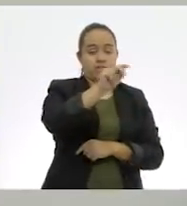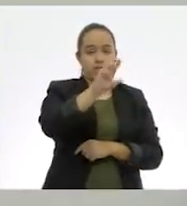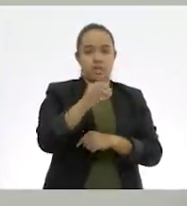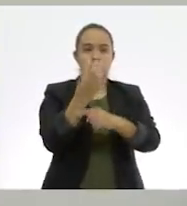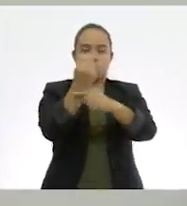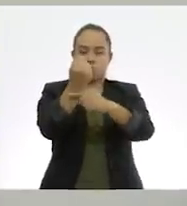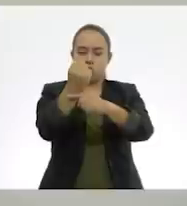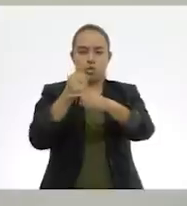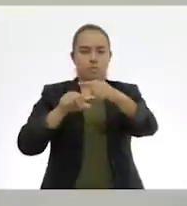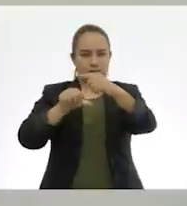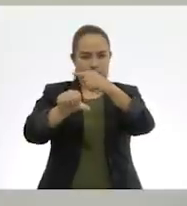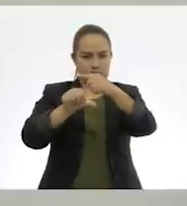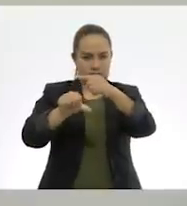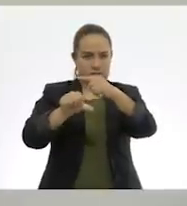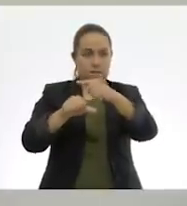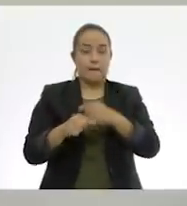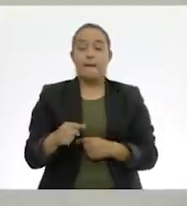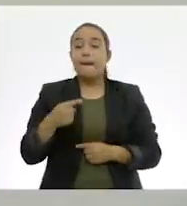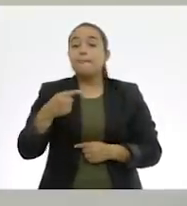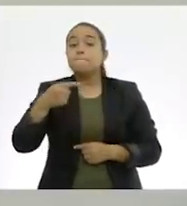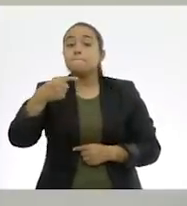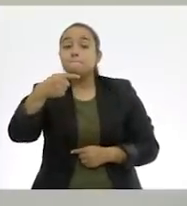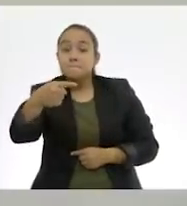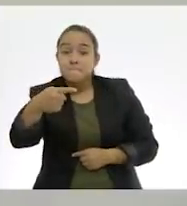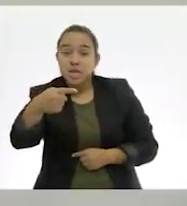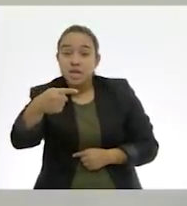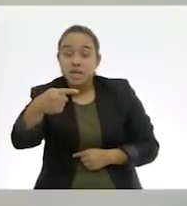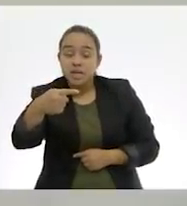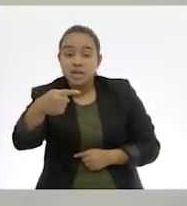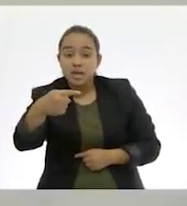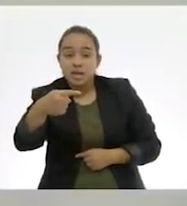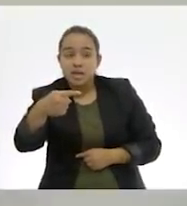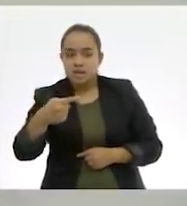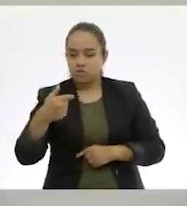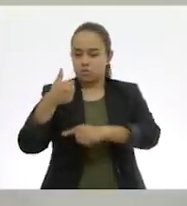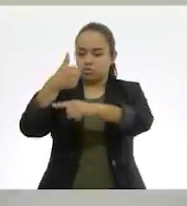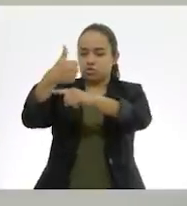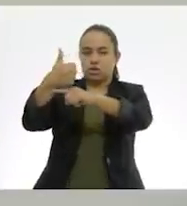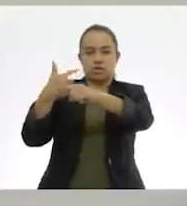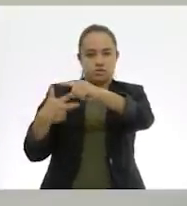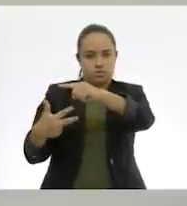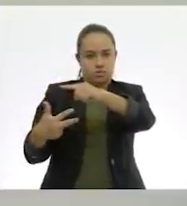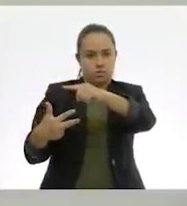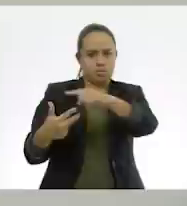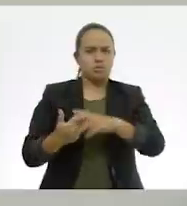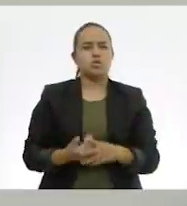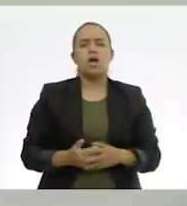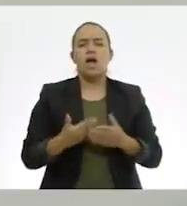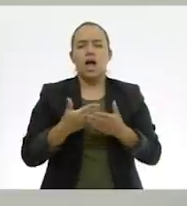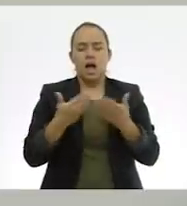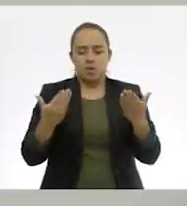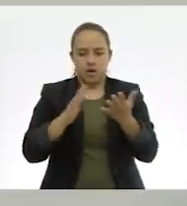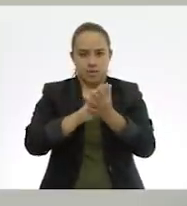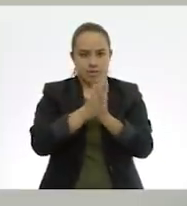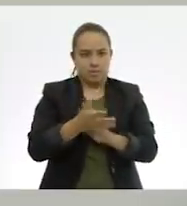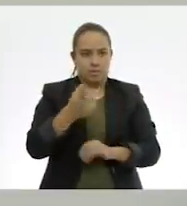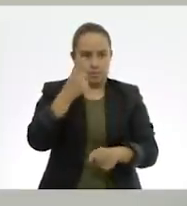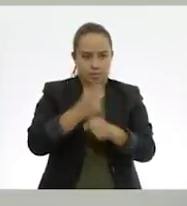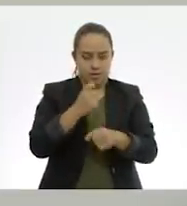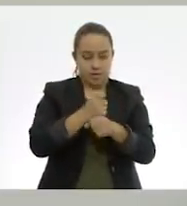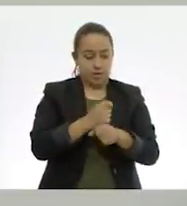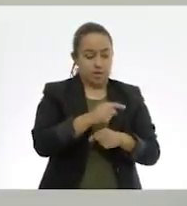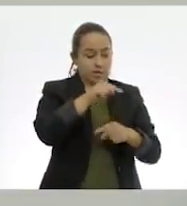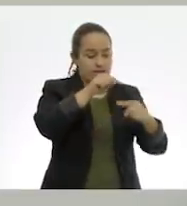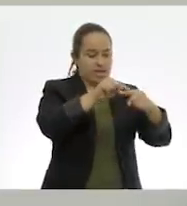dieciséisavos menos seis octavos. Convirtamos primeramente nuestra